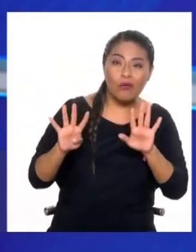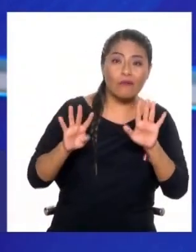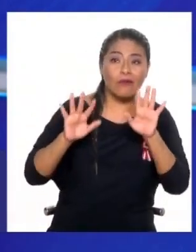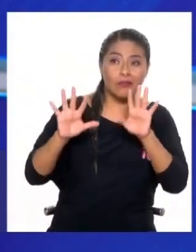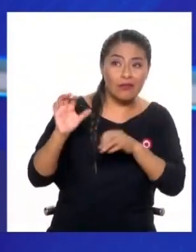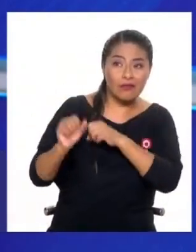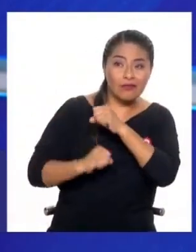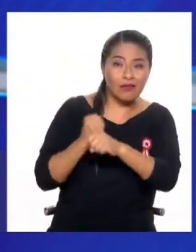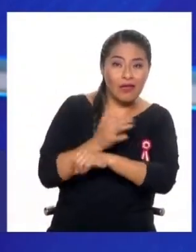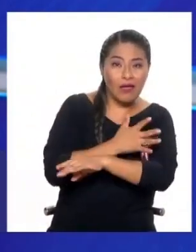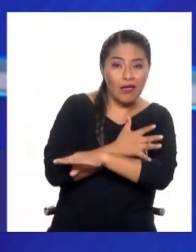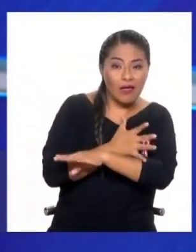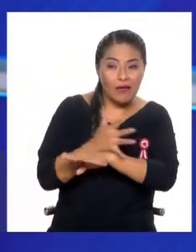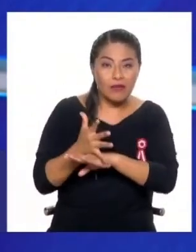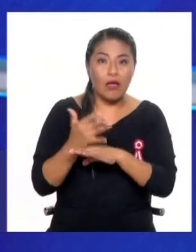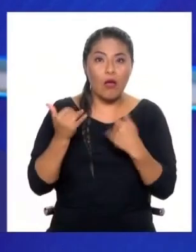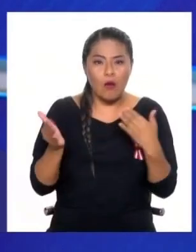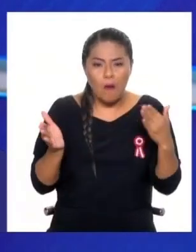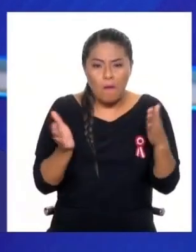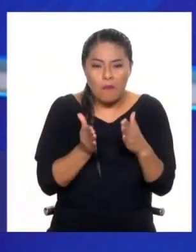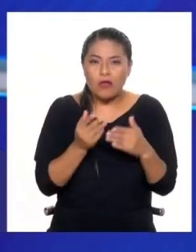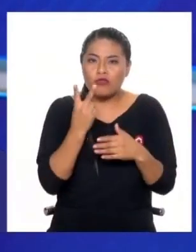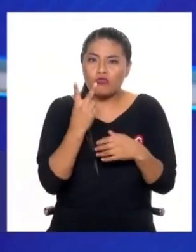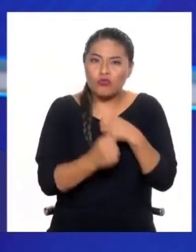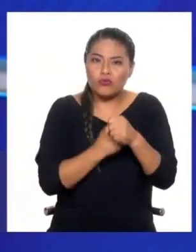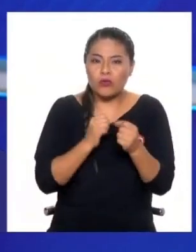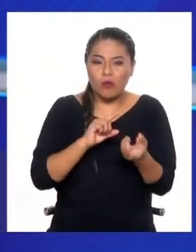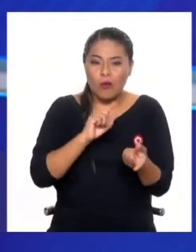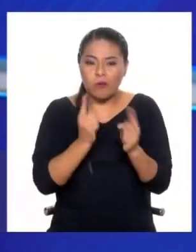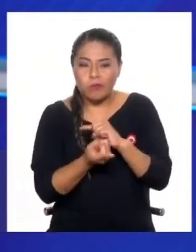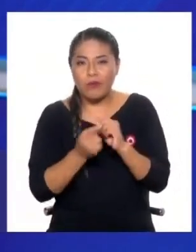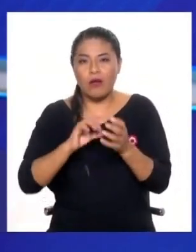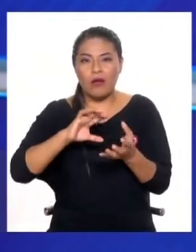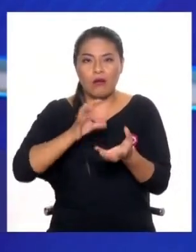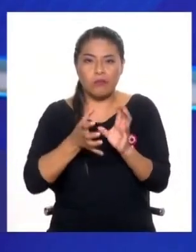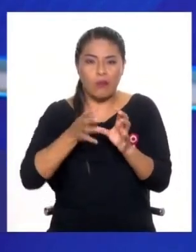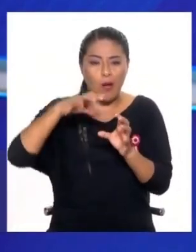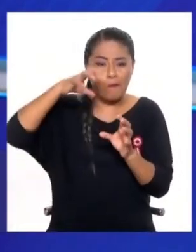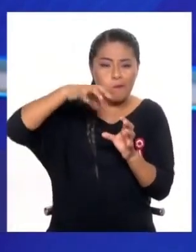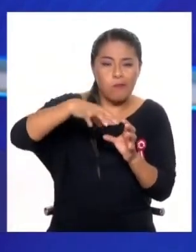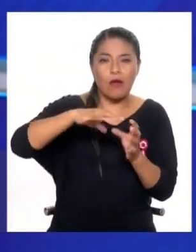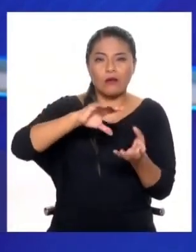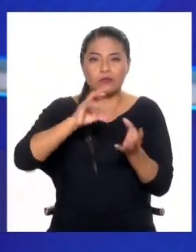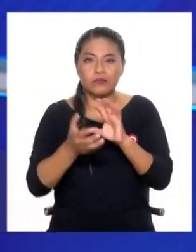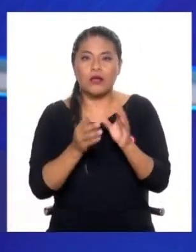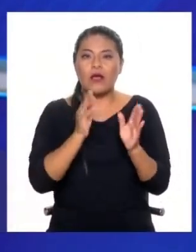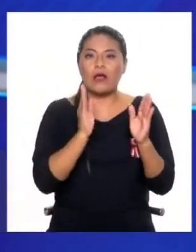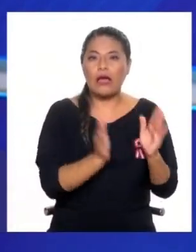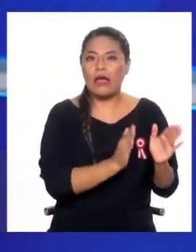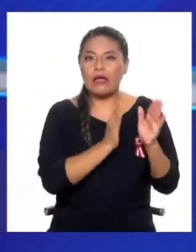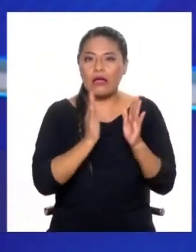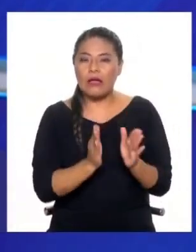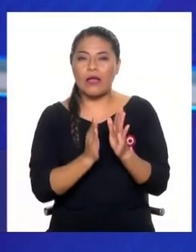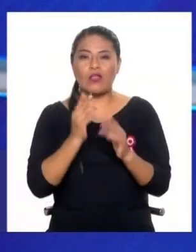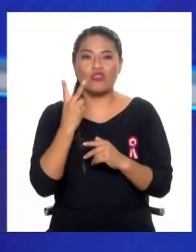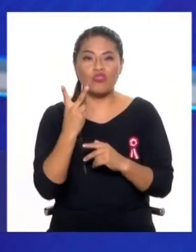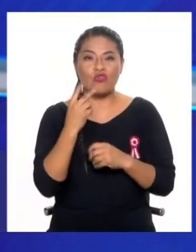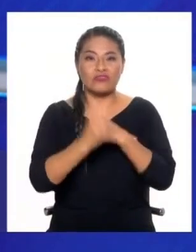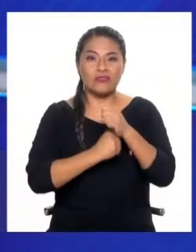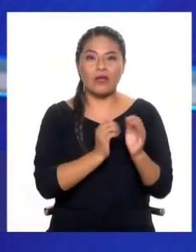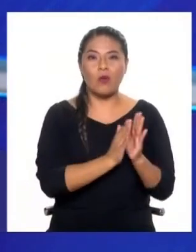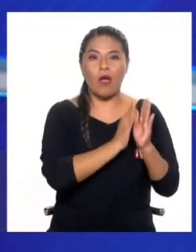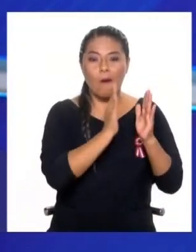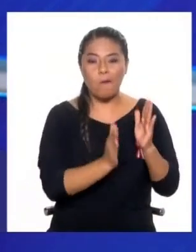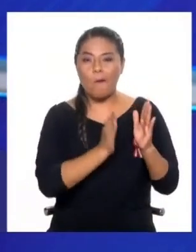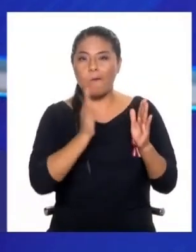se está acortando inclusive hasta dos años, tres años. Entonces tenemos que tomar en cuenta estos cambios climáticos para adaptar